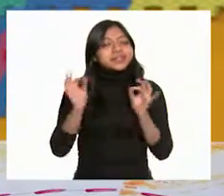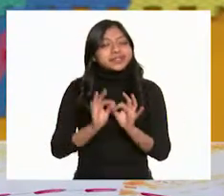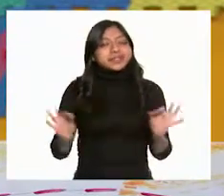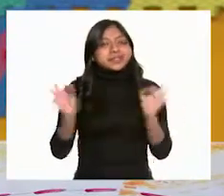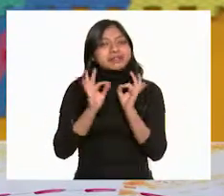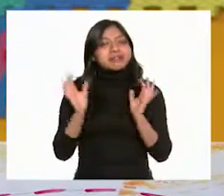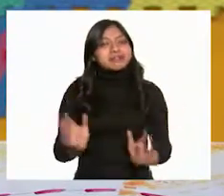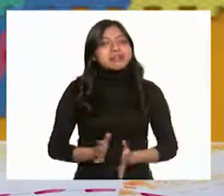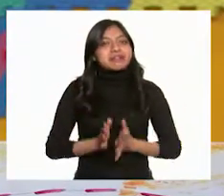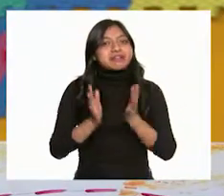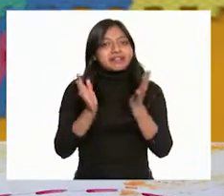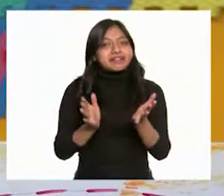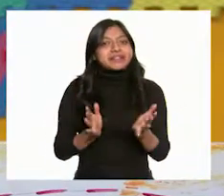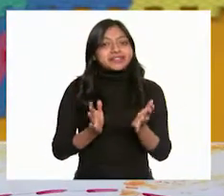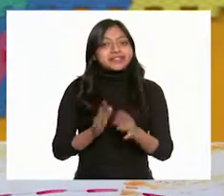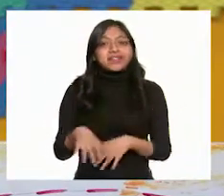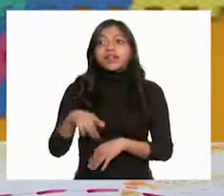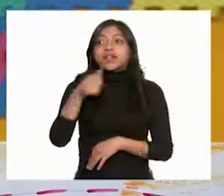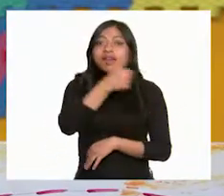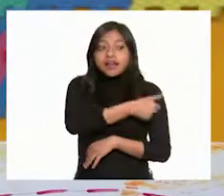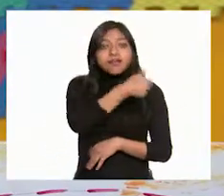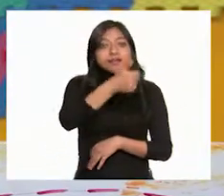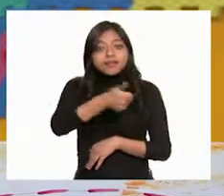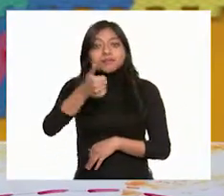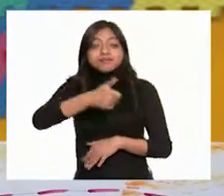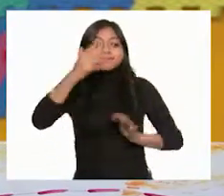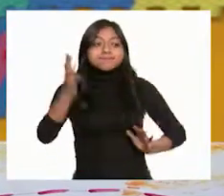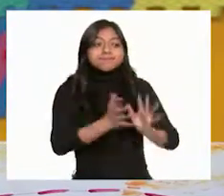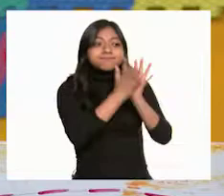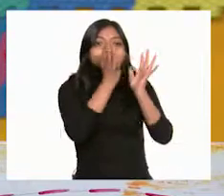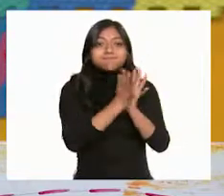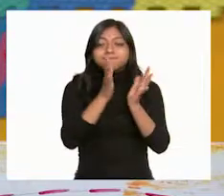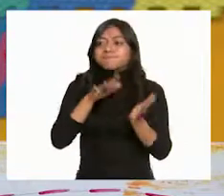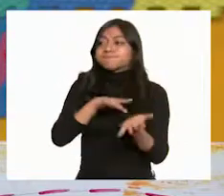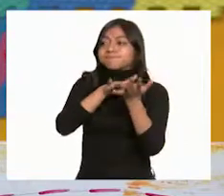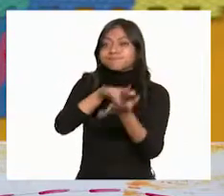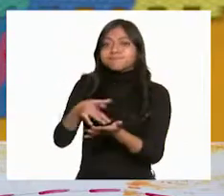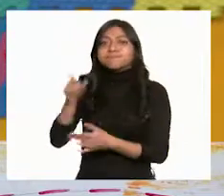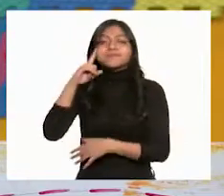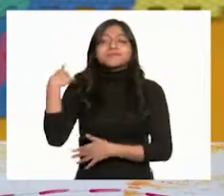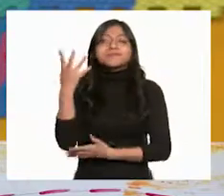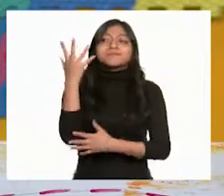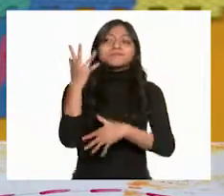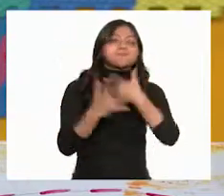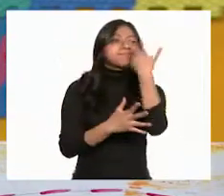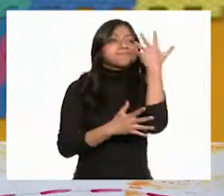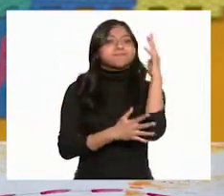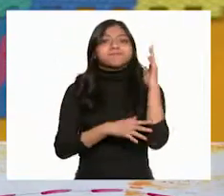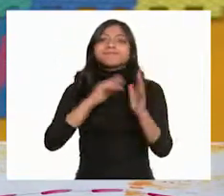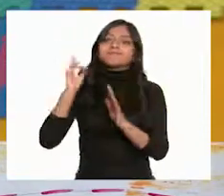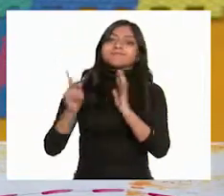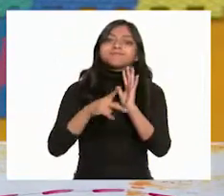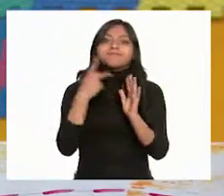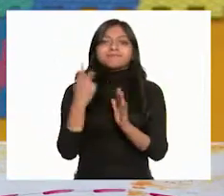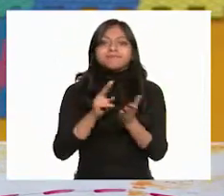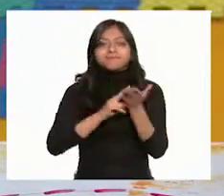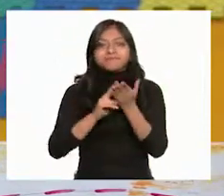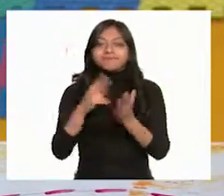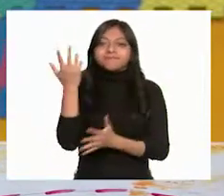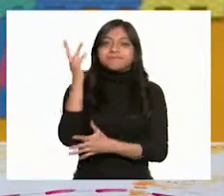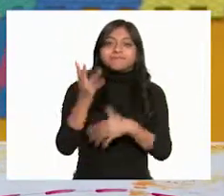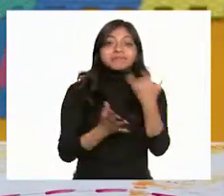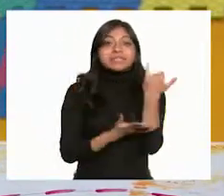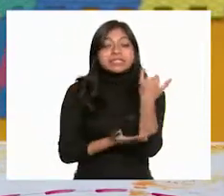como entre todas y todos que se ayudaron así a reforestar el bosque de San Juan de Aragón y además